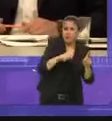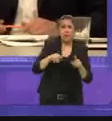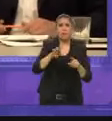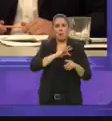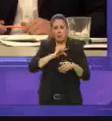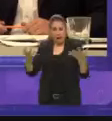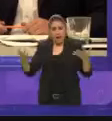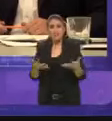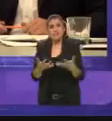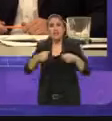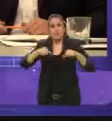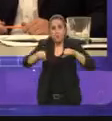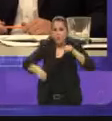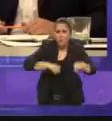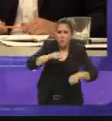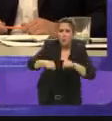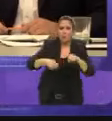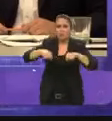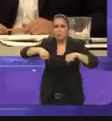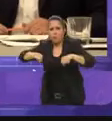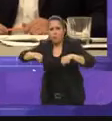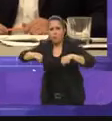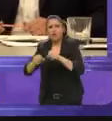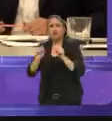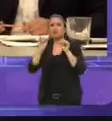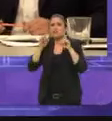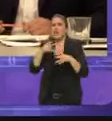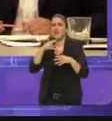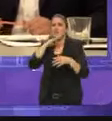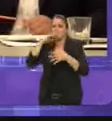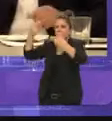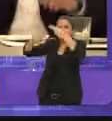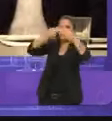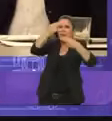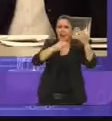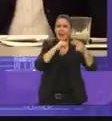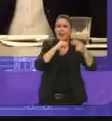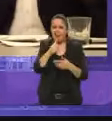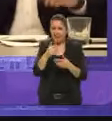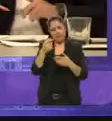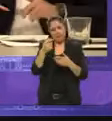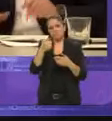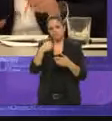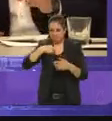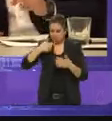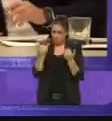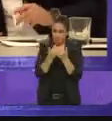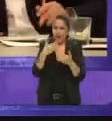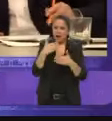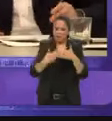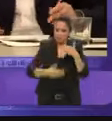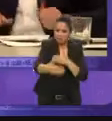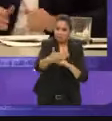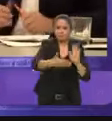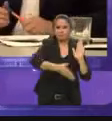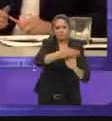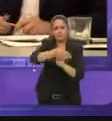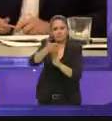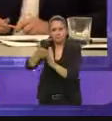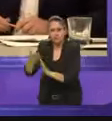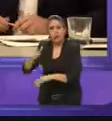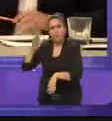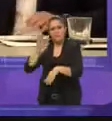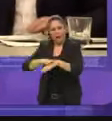sin contaminar así que vamos a continuar por esa línea y mucha obra mucho más obra